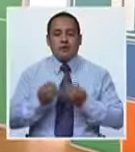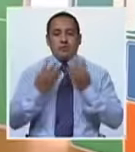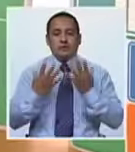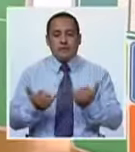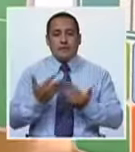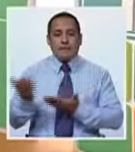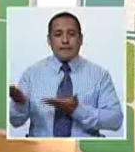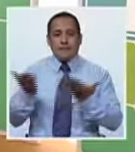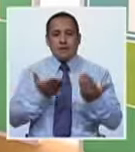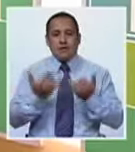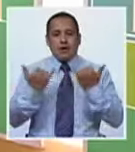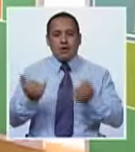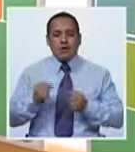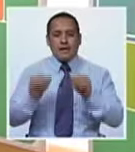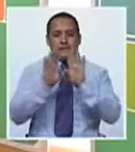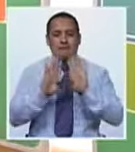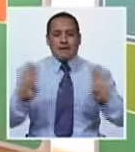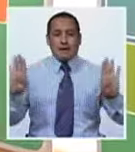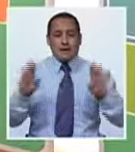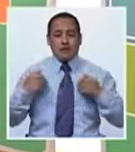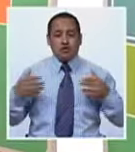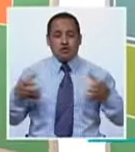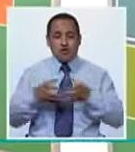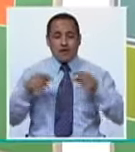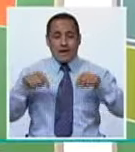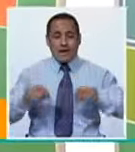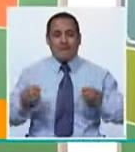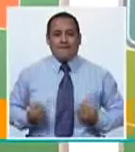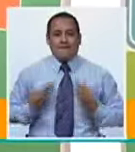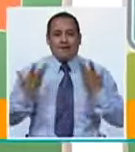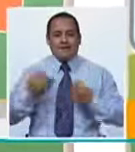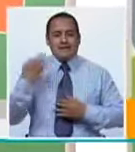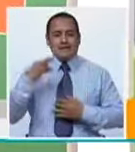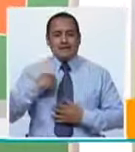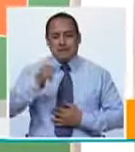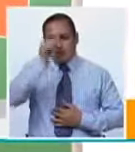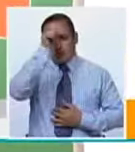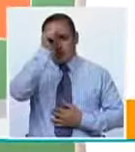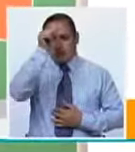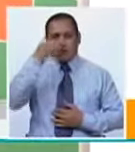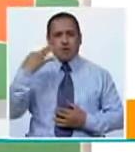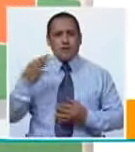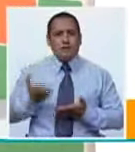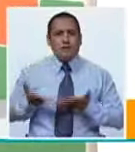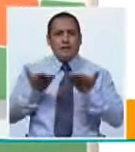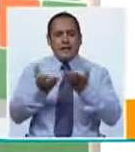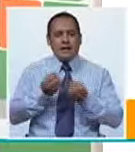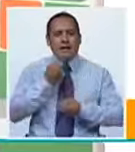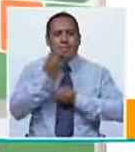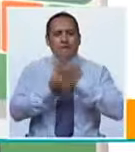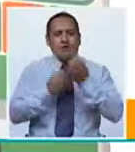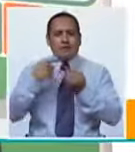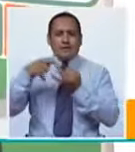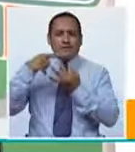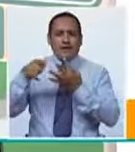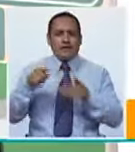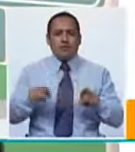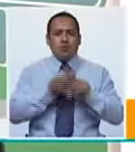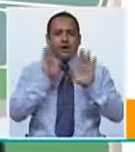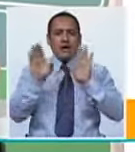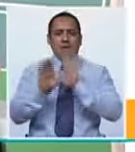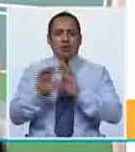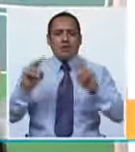Amigos, ¿cómo están? Bienvenidos a Sin Barreras, nosotros aquí felices como cada domingo, listos para brindarles mucha información